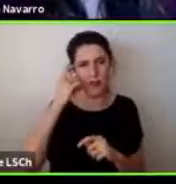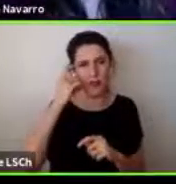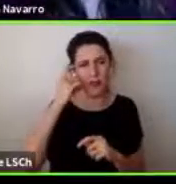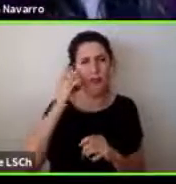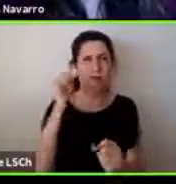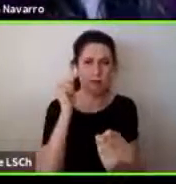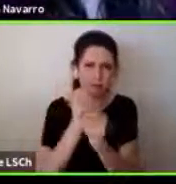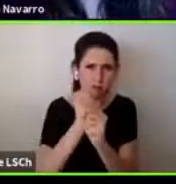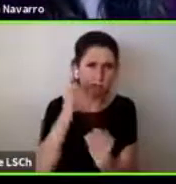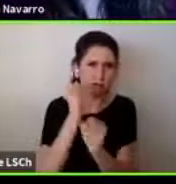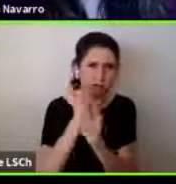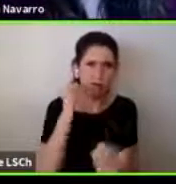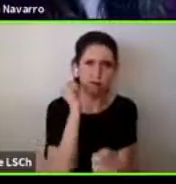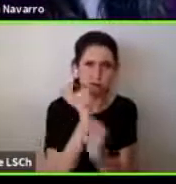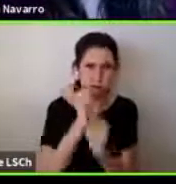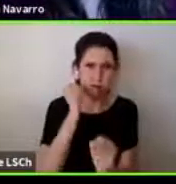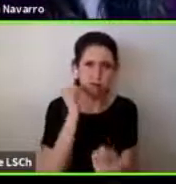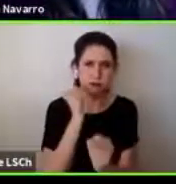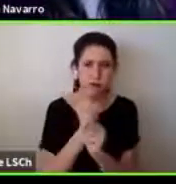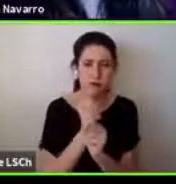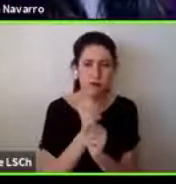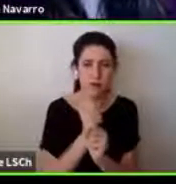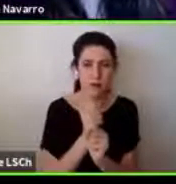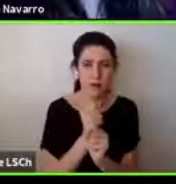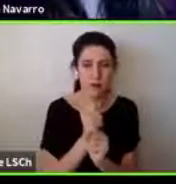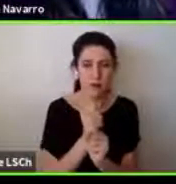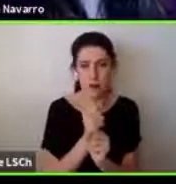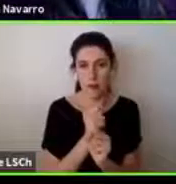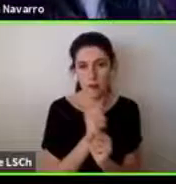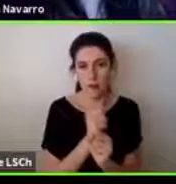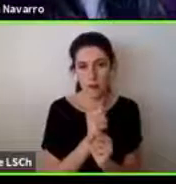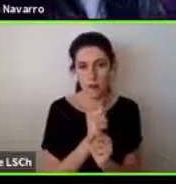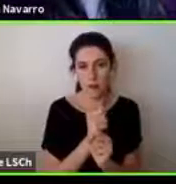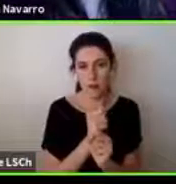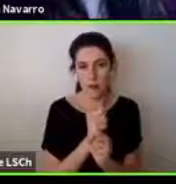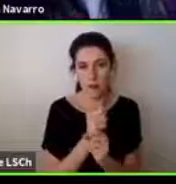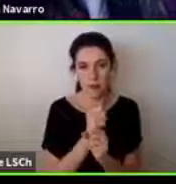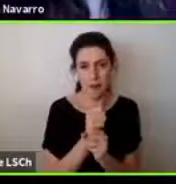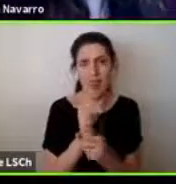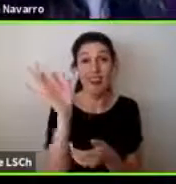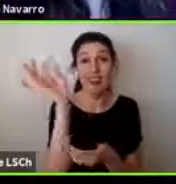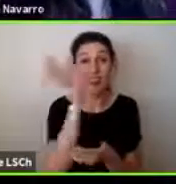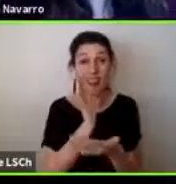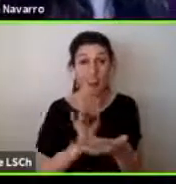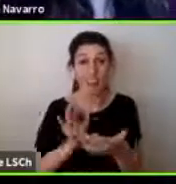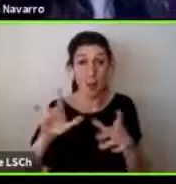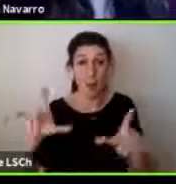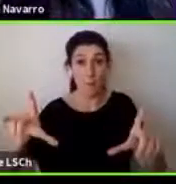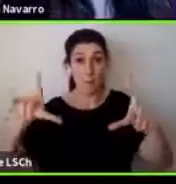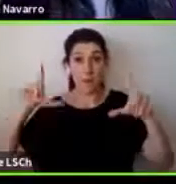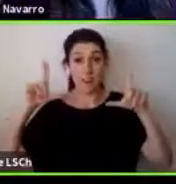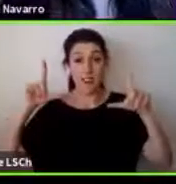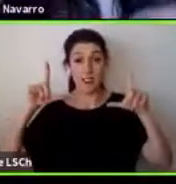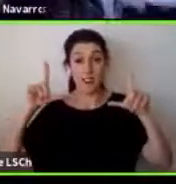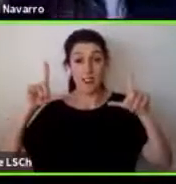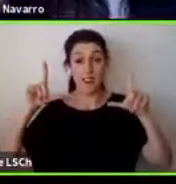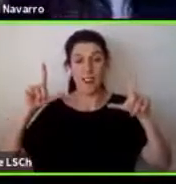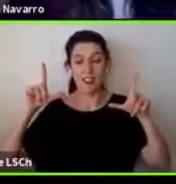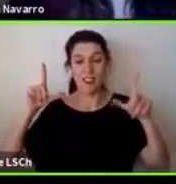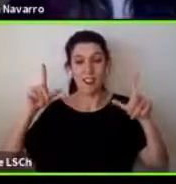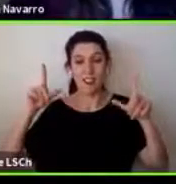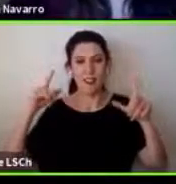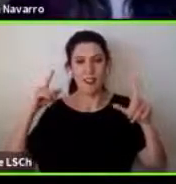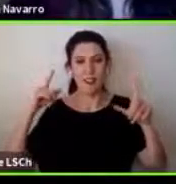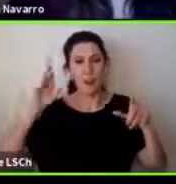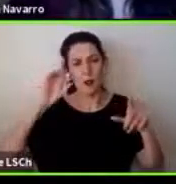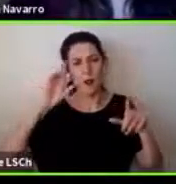intensa especialmente por ejemplo en el como diseño de personajes me acuerdo que hablamos mucho de si eran